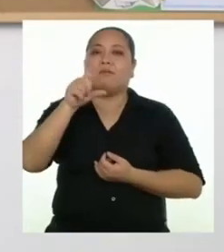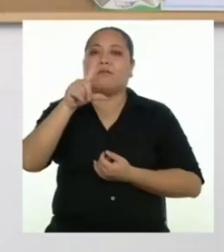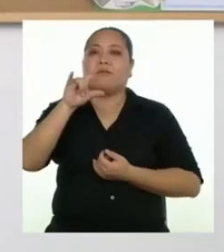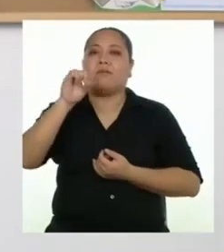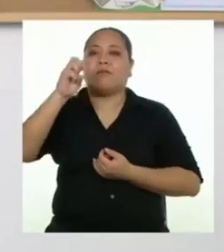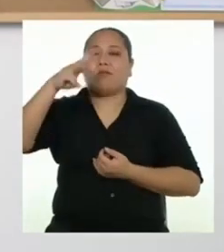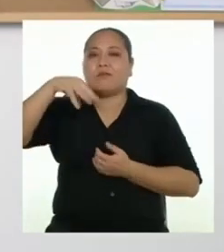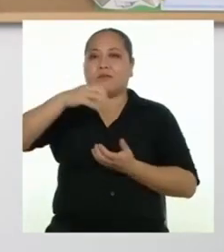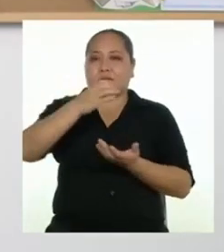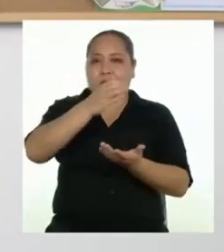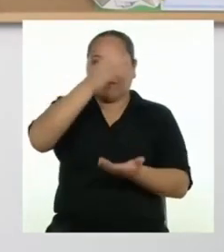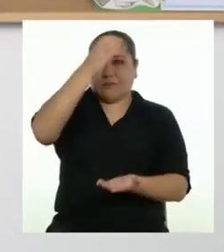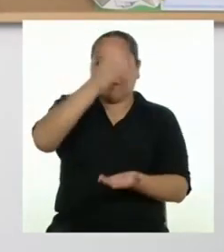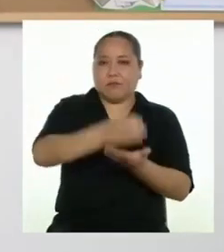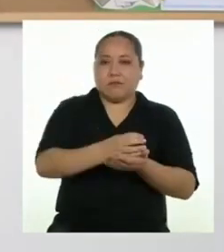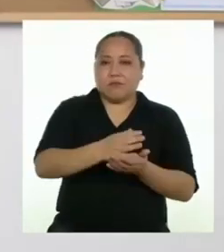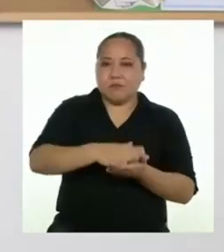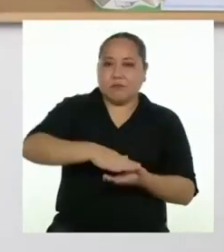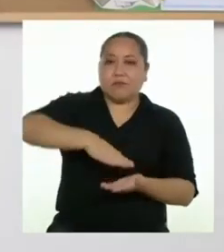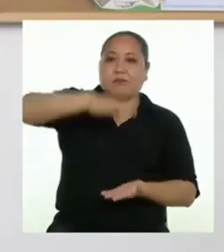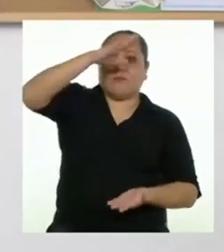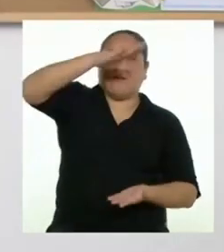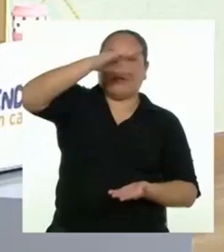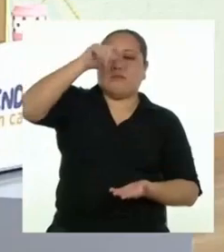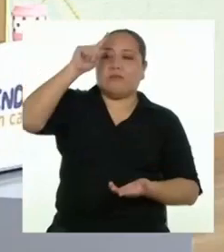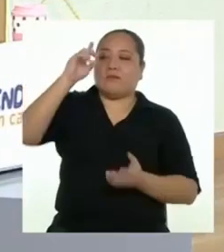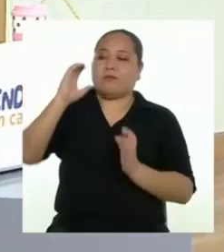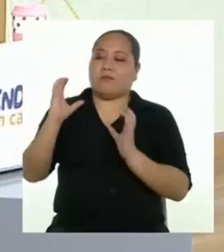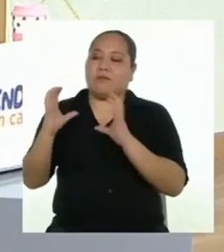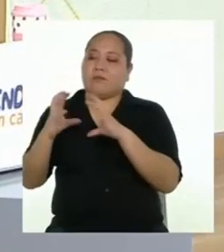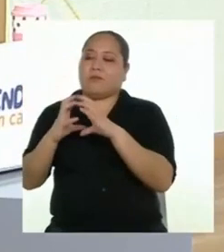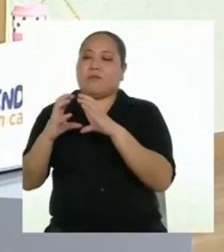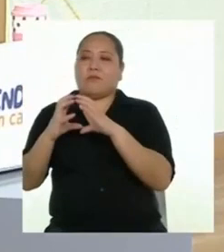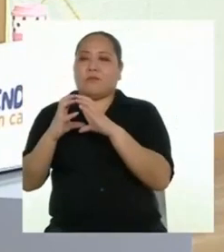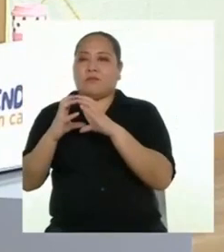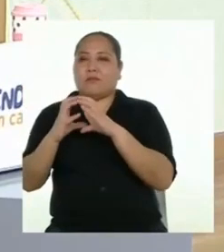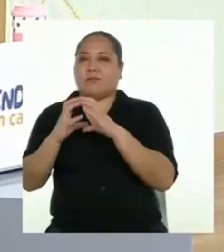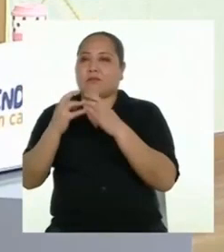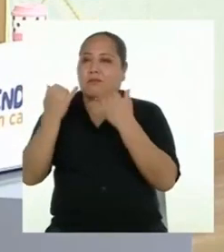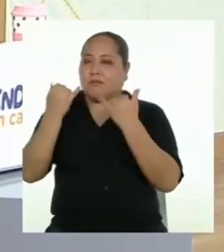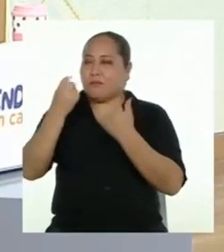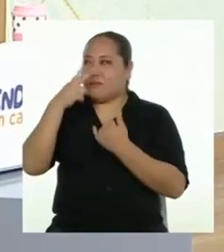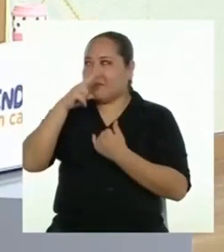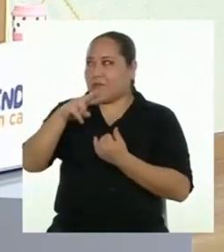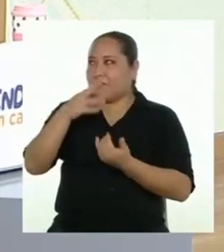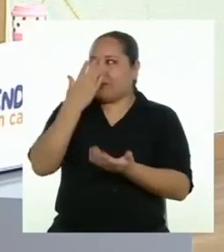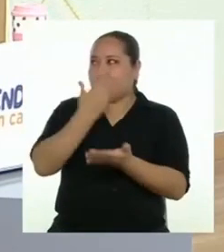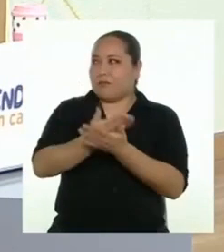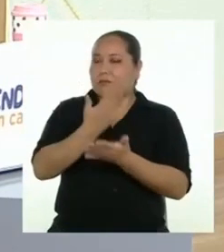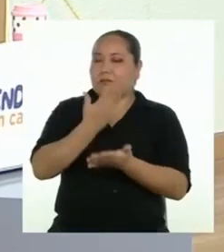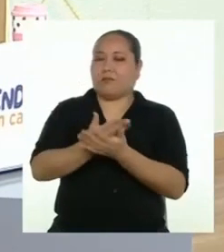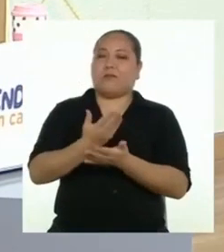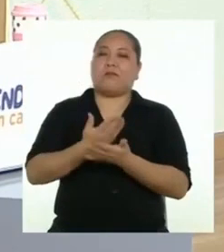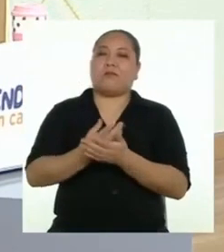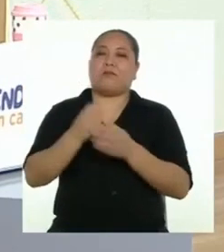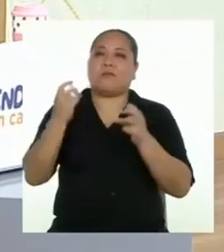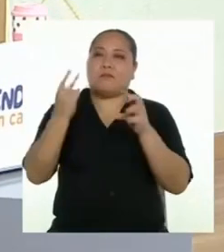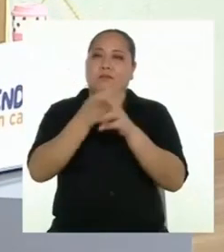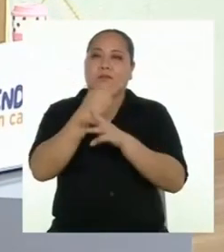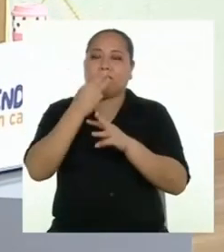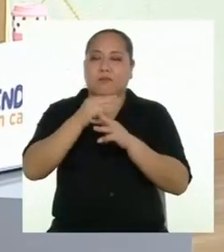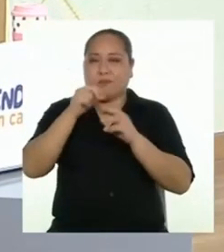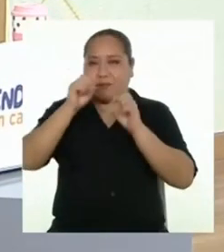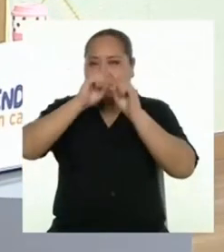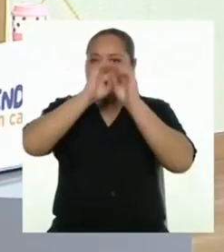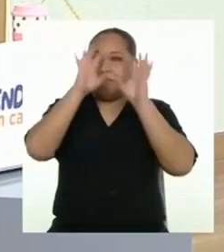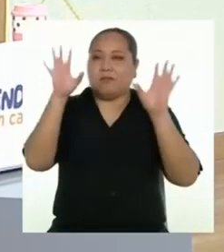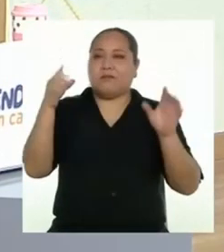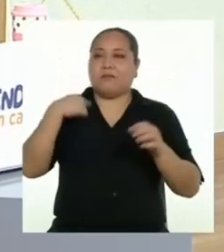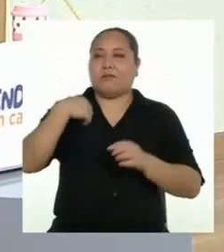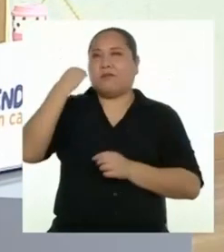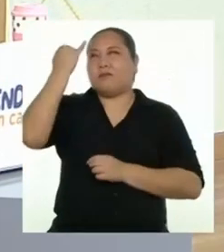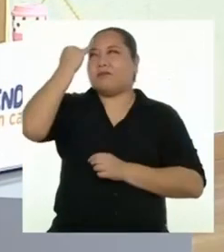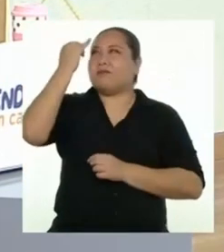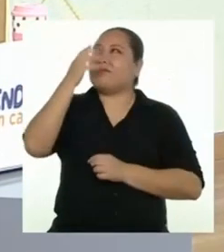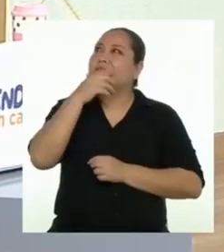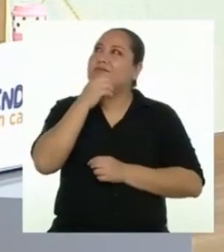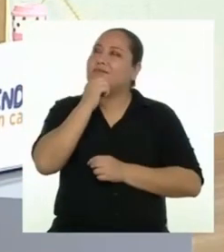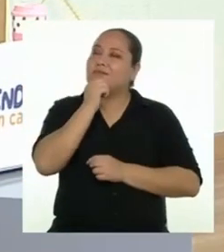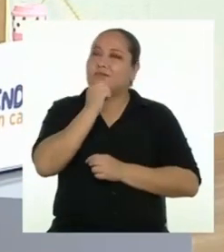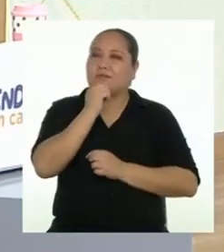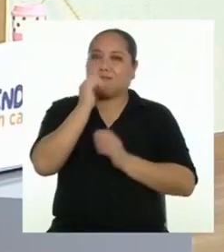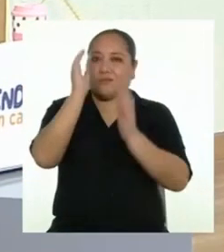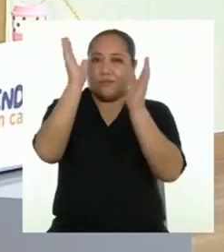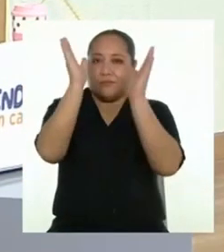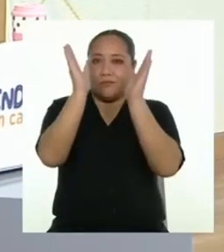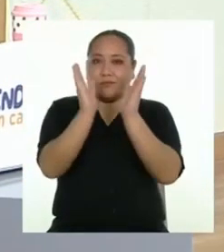cilindro es mayor que el de una esfera. Ahora que lo hemos comprobado matemáticamente con más claridad, sugiero diseñar